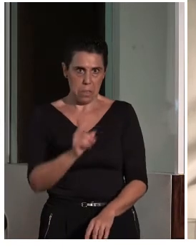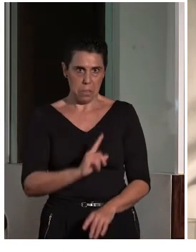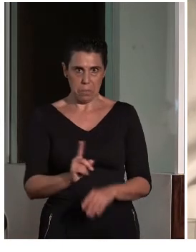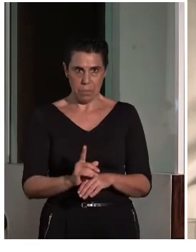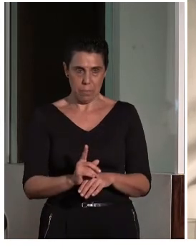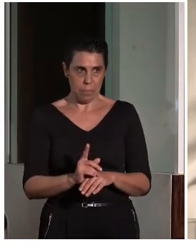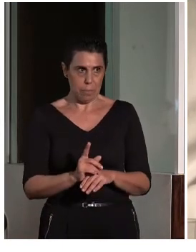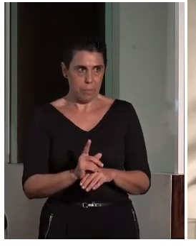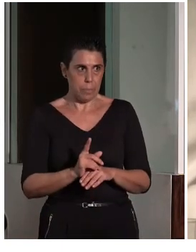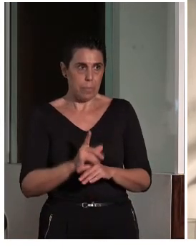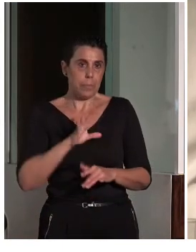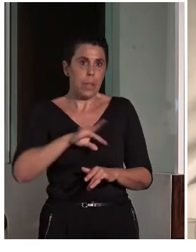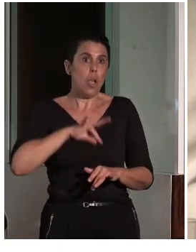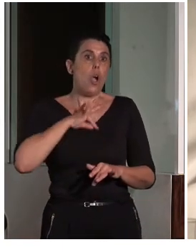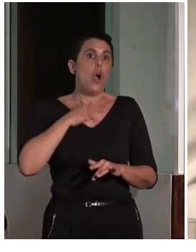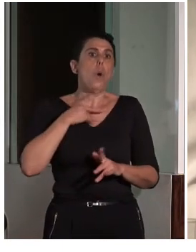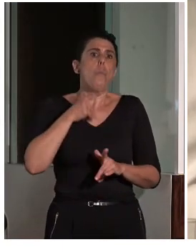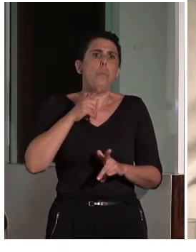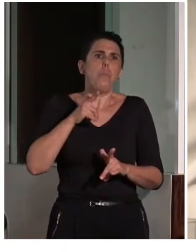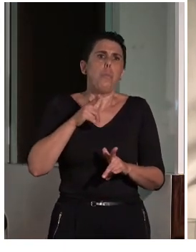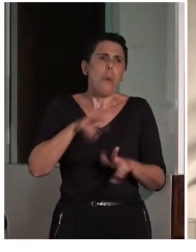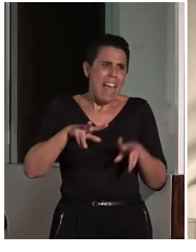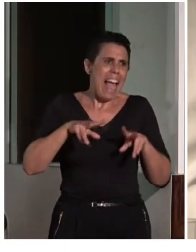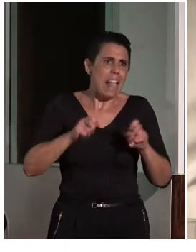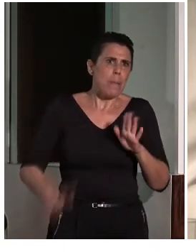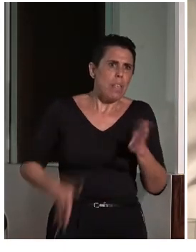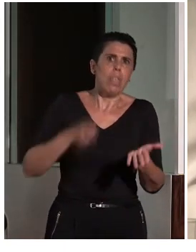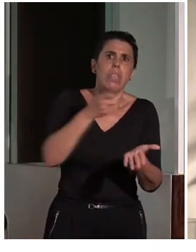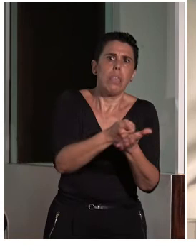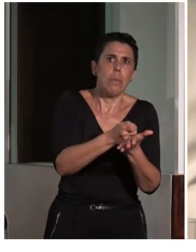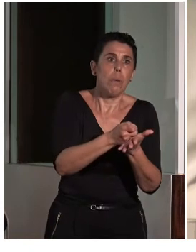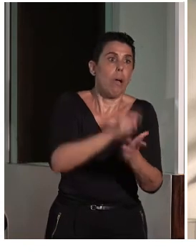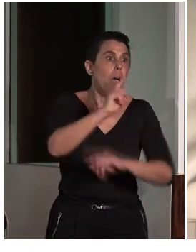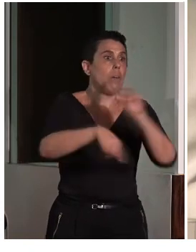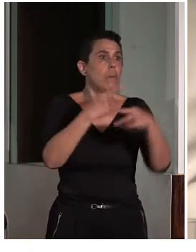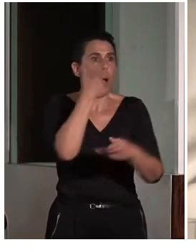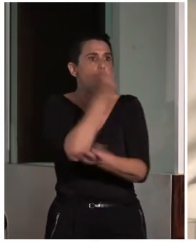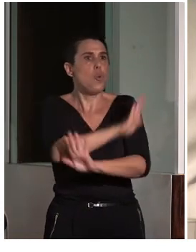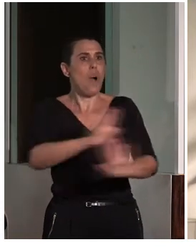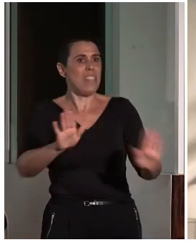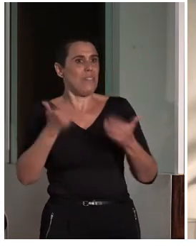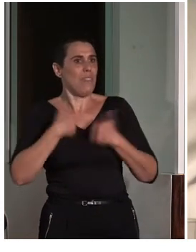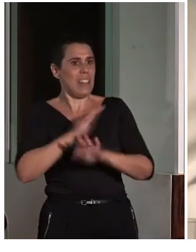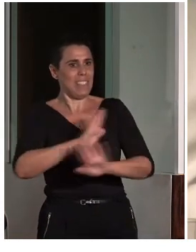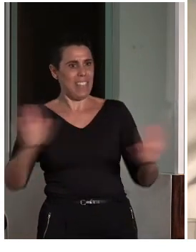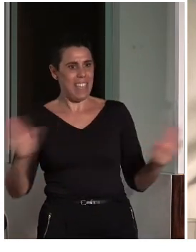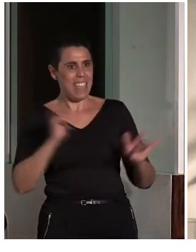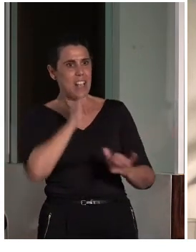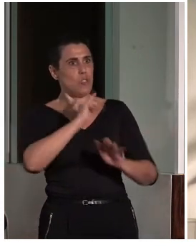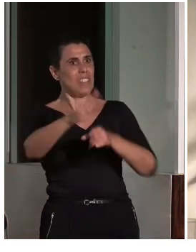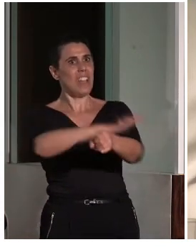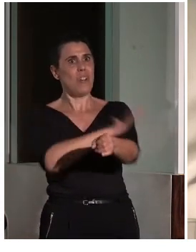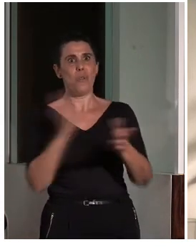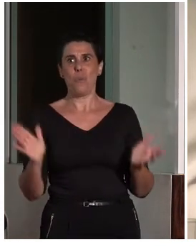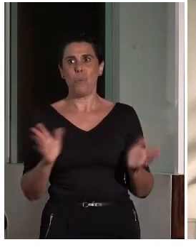puede que se haga una inversión inicial y ya no tengas que hacer más inversiones, con lo cual, bueno…, y a nivel normativo,